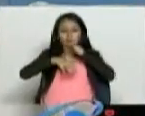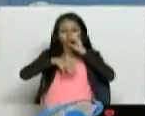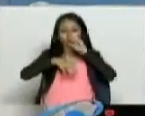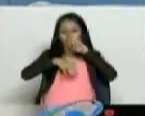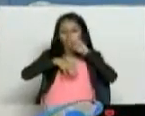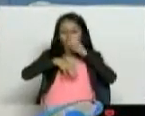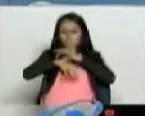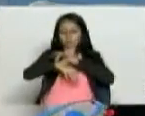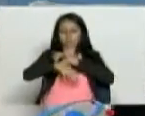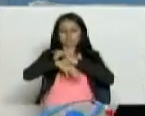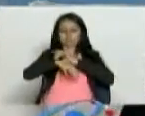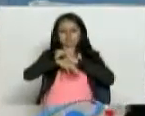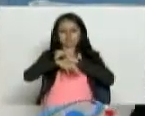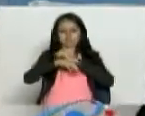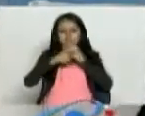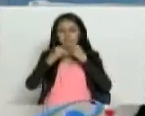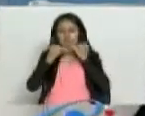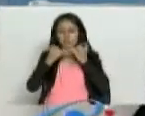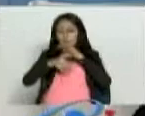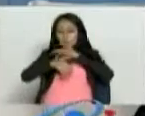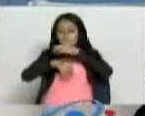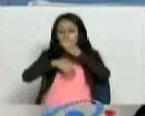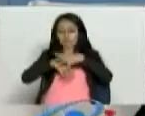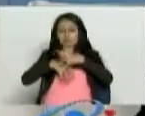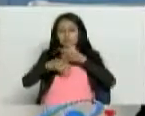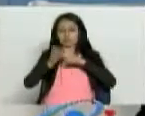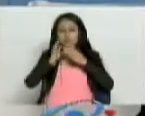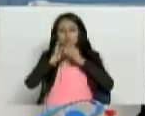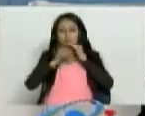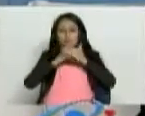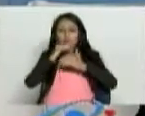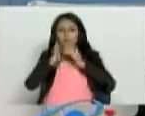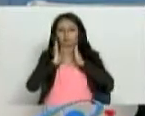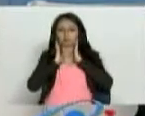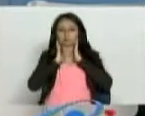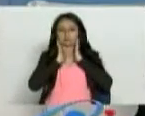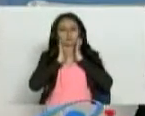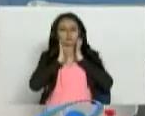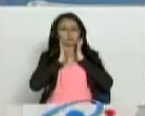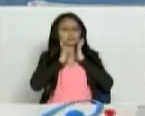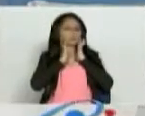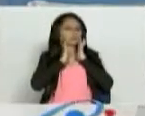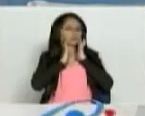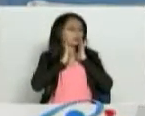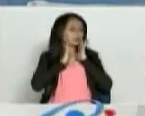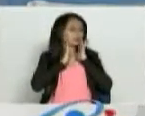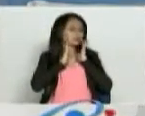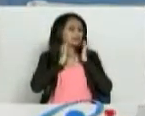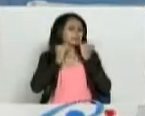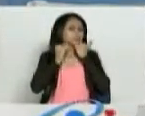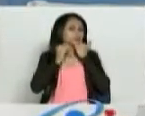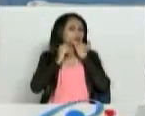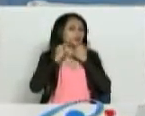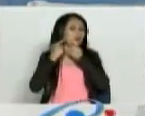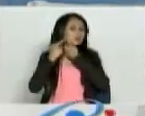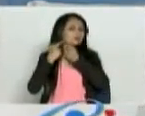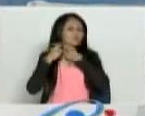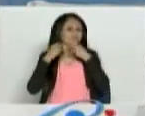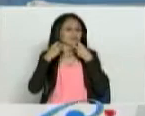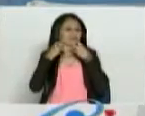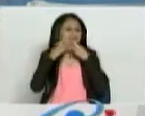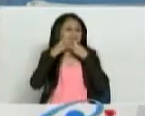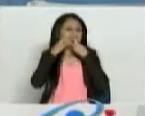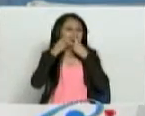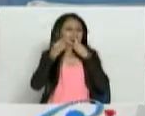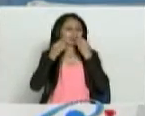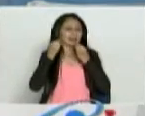tono en el músculo, me voy torciendo y quedan así los pacientes. Entonces, como el músculo queda contraído, le aplico